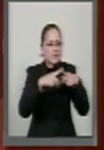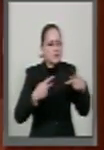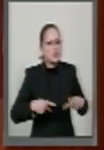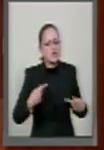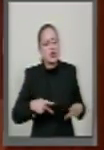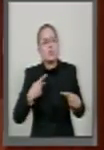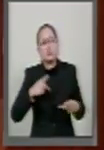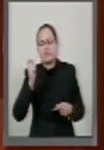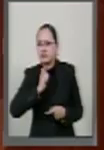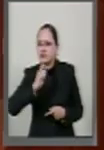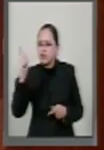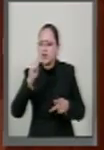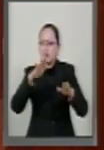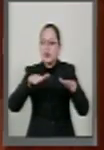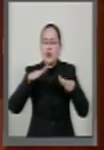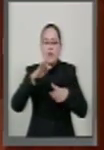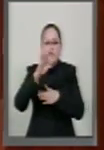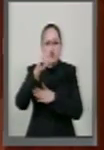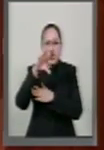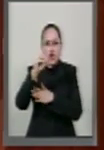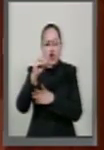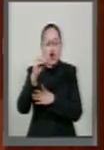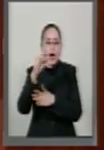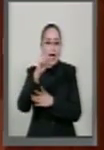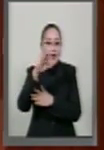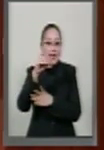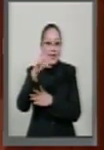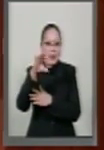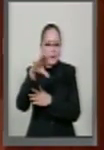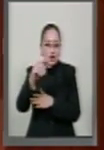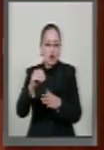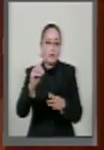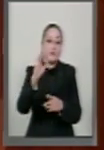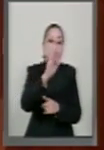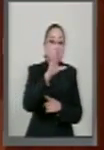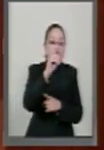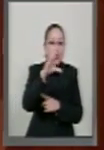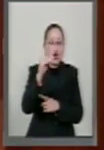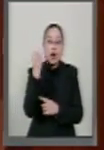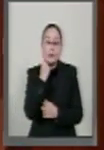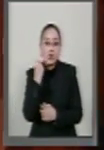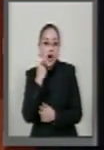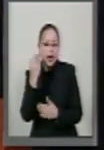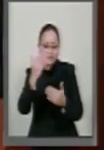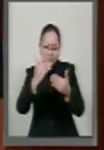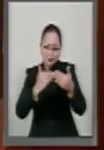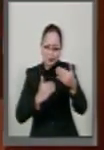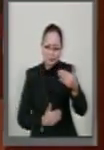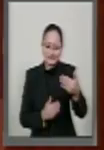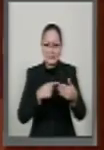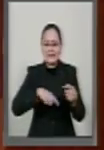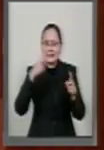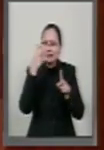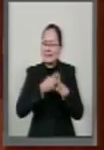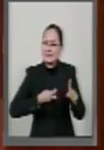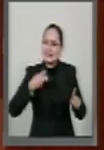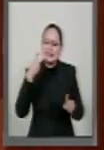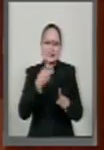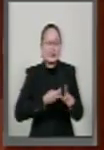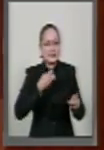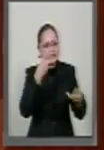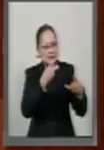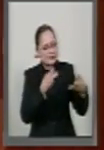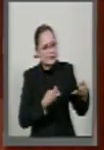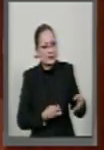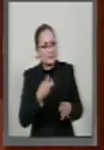el foro académico, el foro de los abogados, donde se criticó de manera,